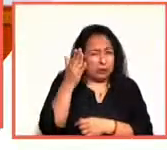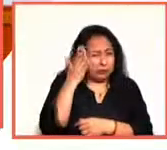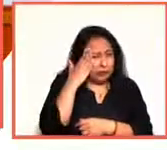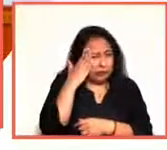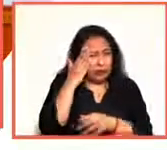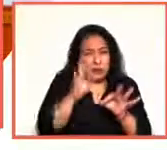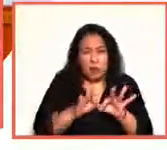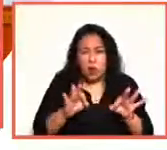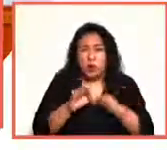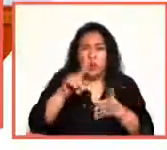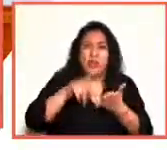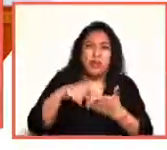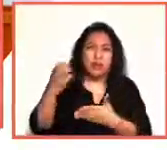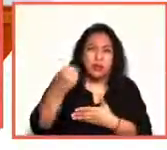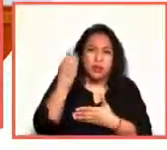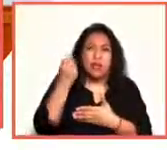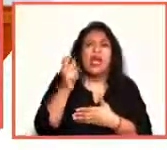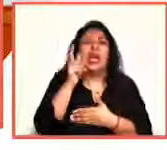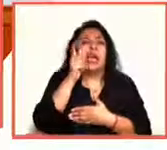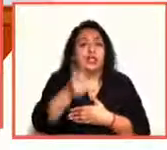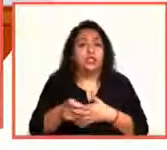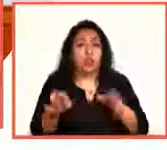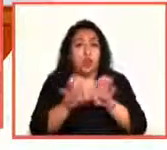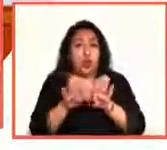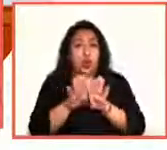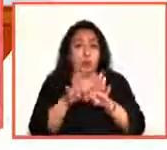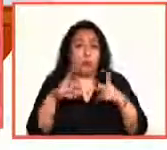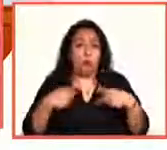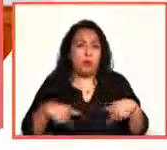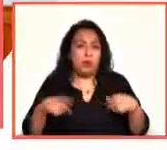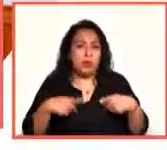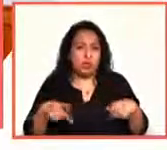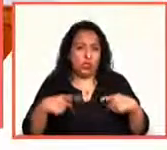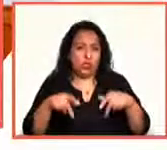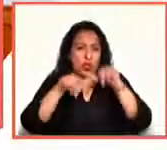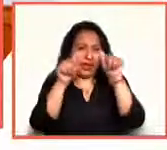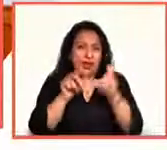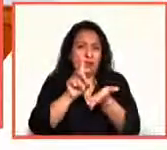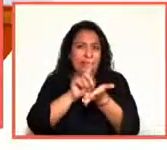hacer para que el rol del artista, de la artista con discapacidad,